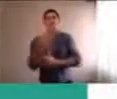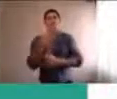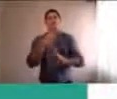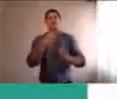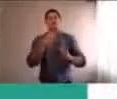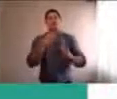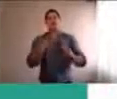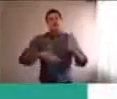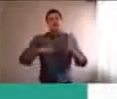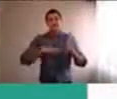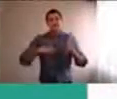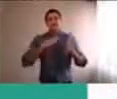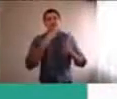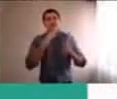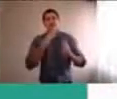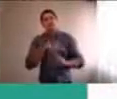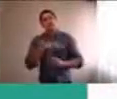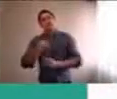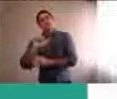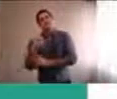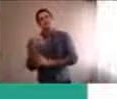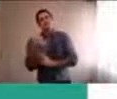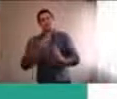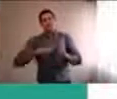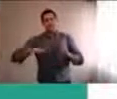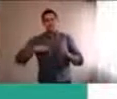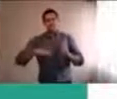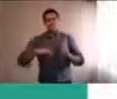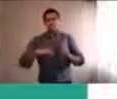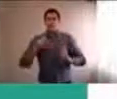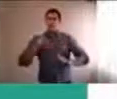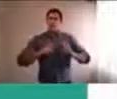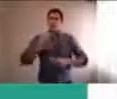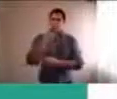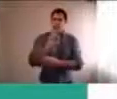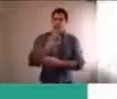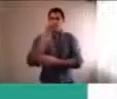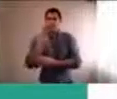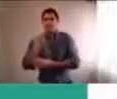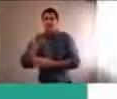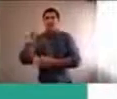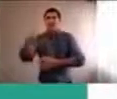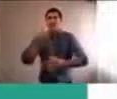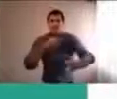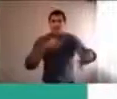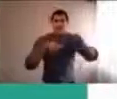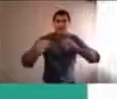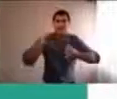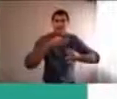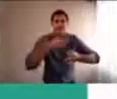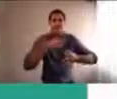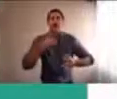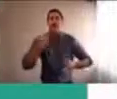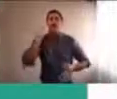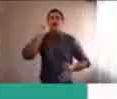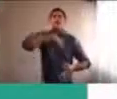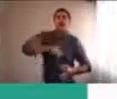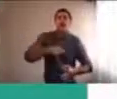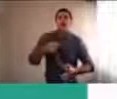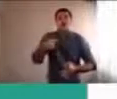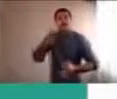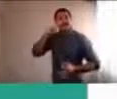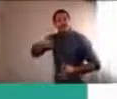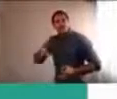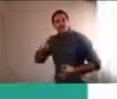entonces, bueno, las madres comentan, ¿no? Bueno, no, yo al final le hice el ejercicio de matemática porque, como que... O las madres que empiezan, me